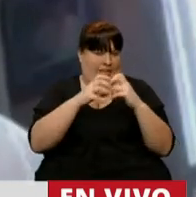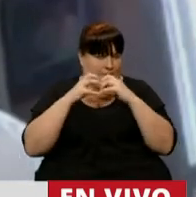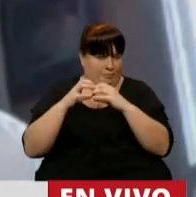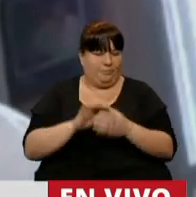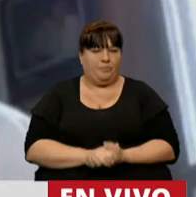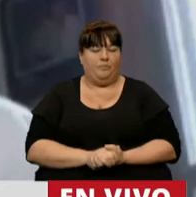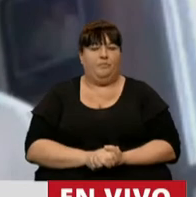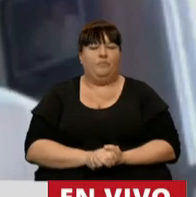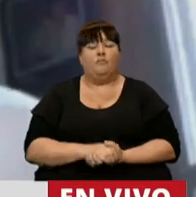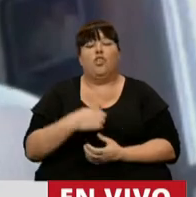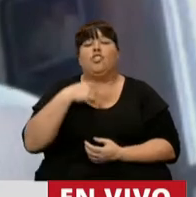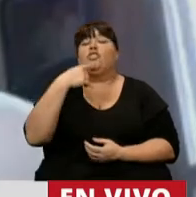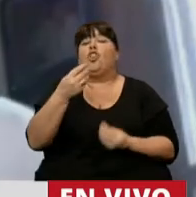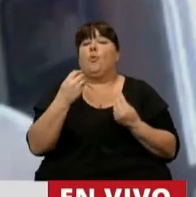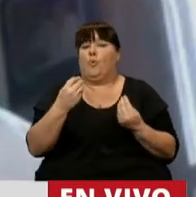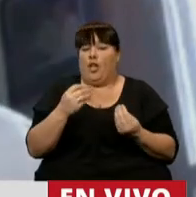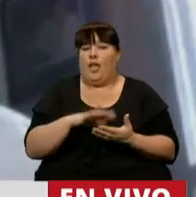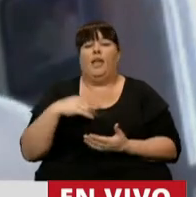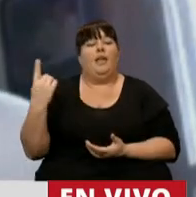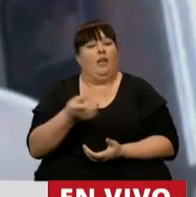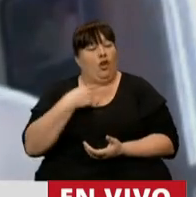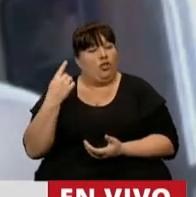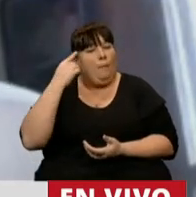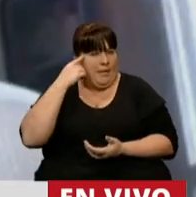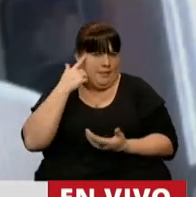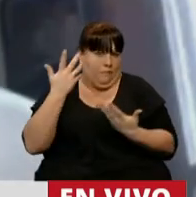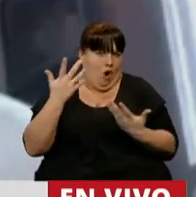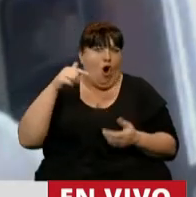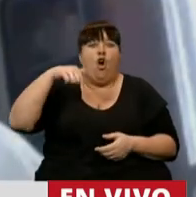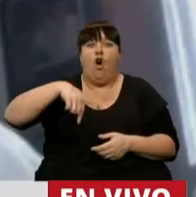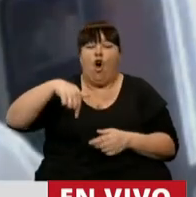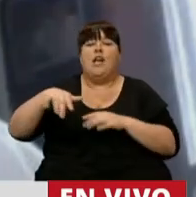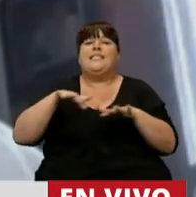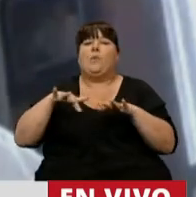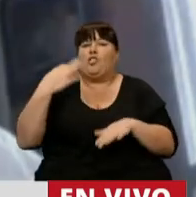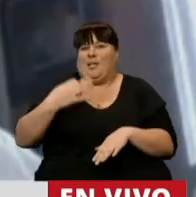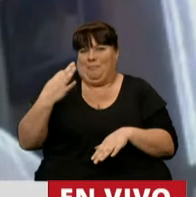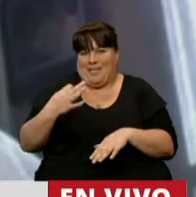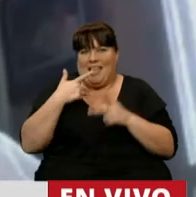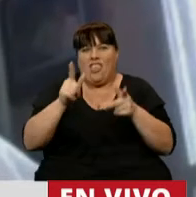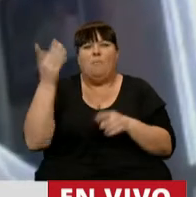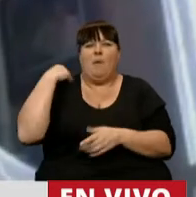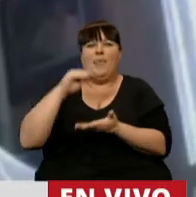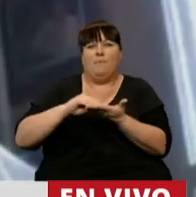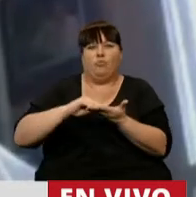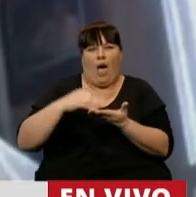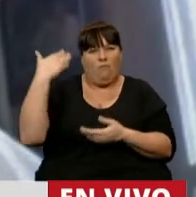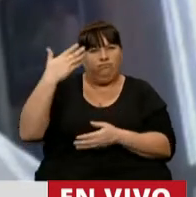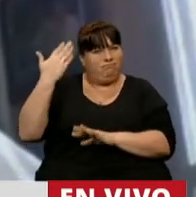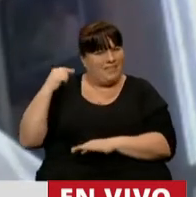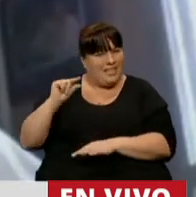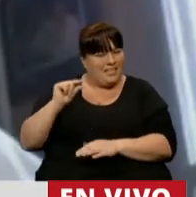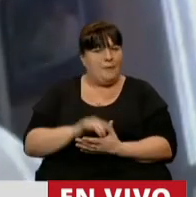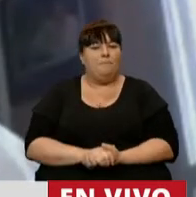discutir. Digo esto porque nosotros creemos que obviamente hoy estamos en una situación especial, como dijo el diputado preopinante,